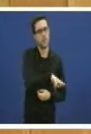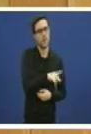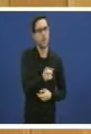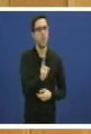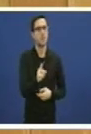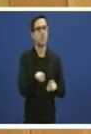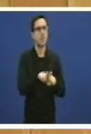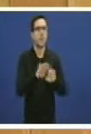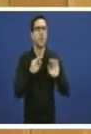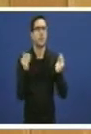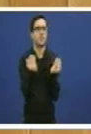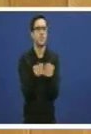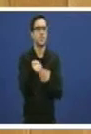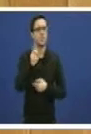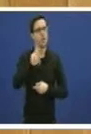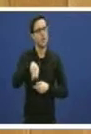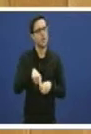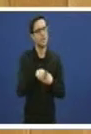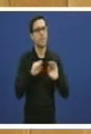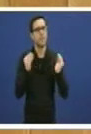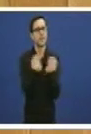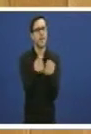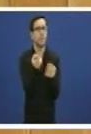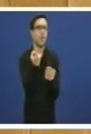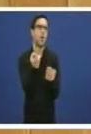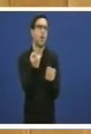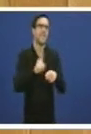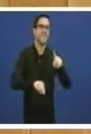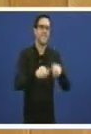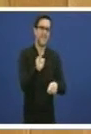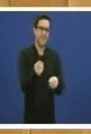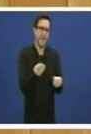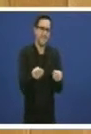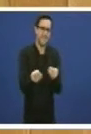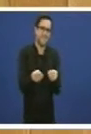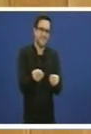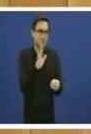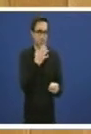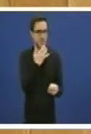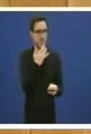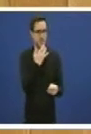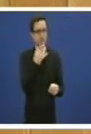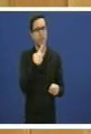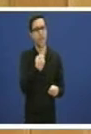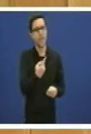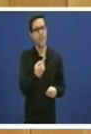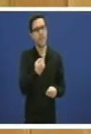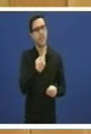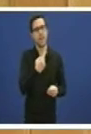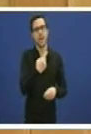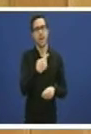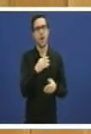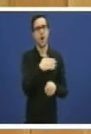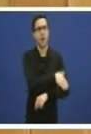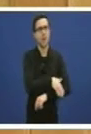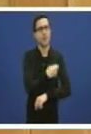universal So é universal pero con matices porque así o estipula o Goberno de España e o Instituto Nacional da Seguridade Social